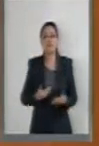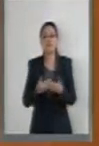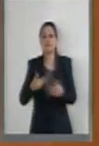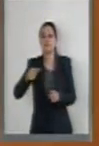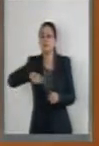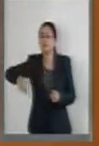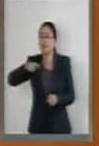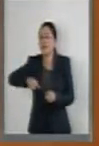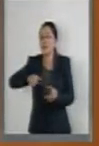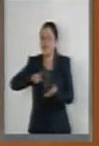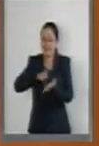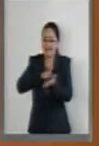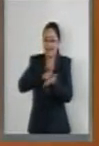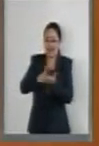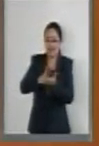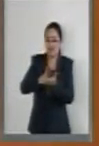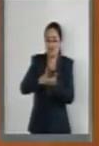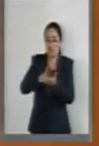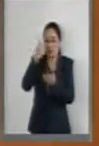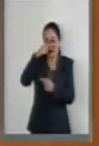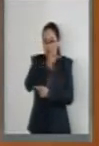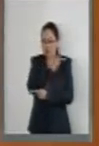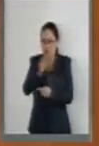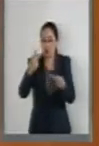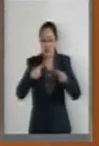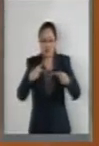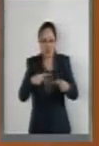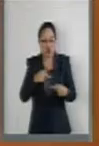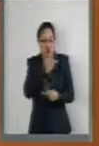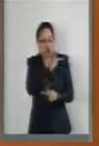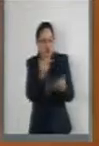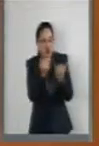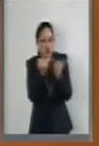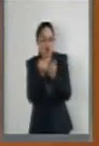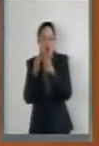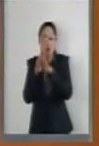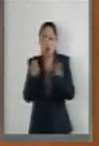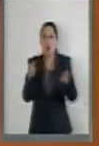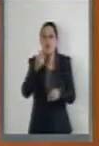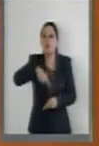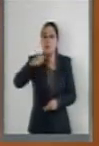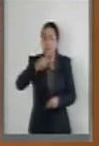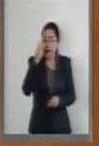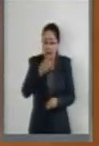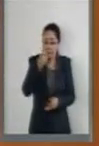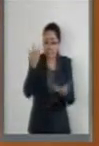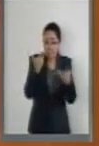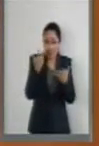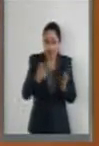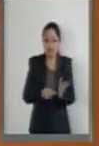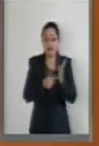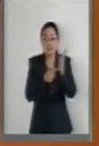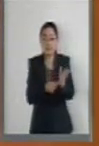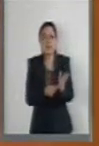bajo los principios de universalidad, interdependencia, indivisibilidad y progresividad.